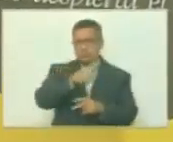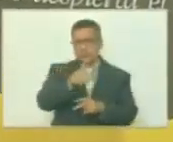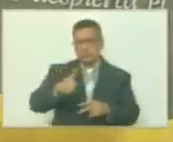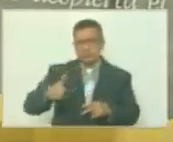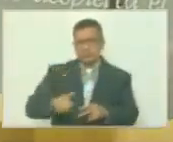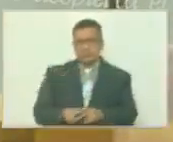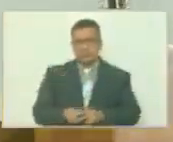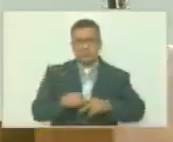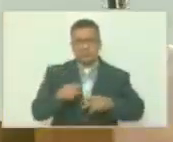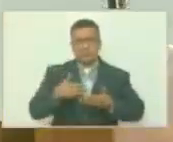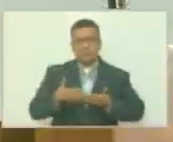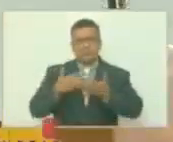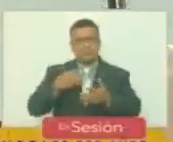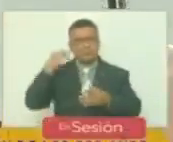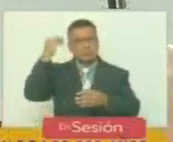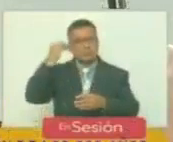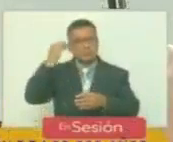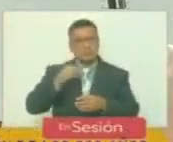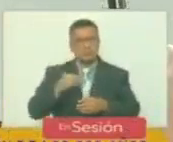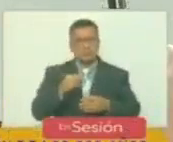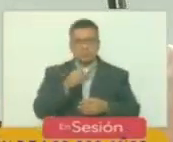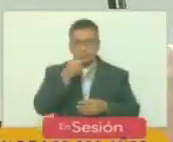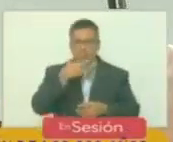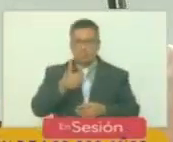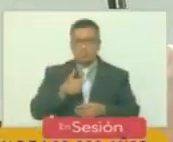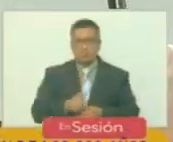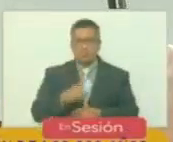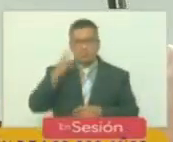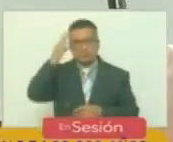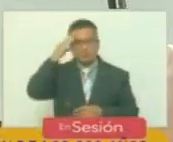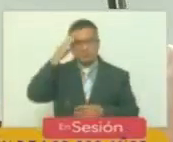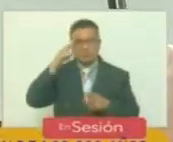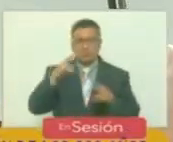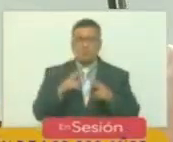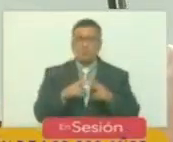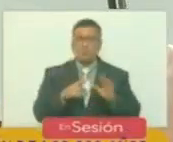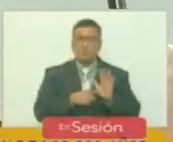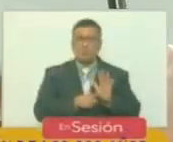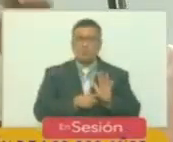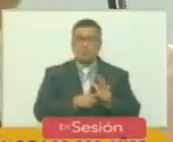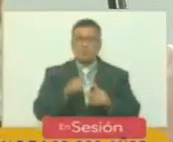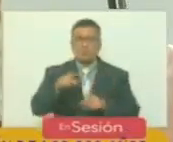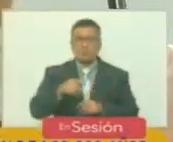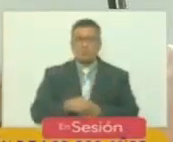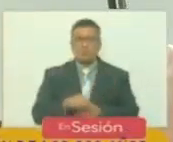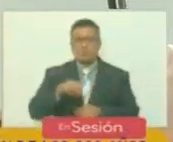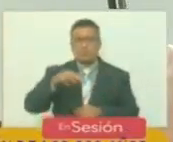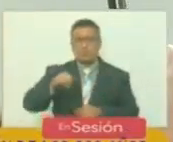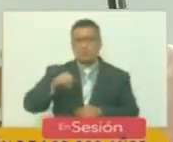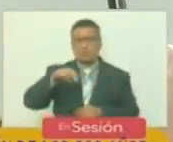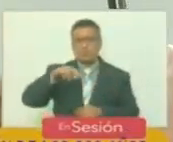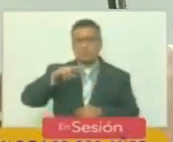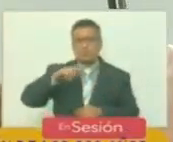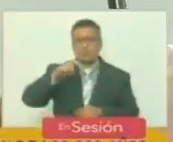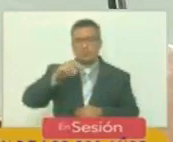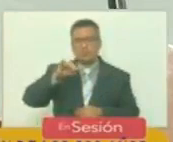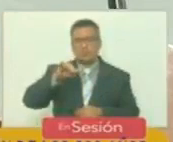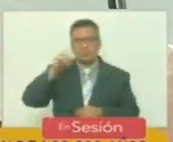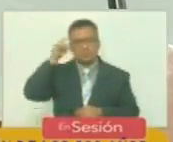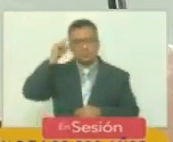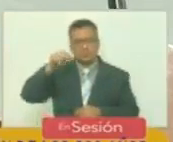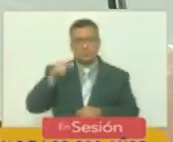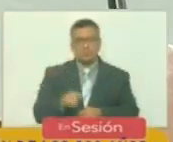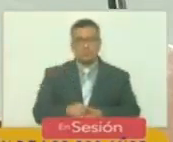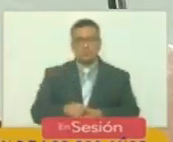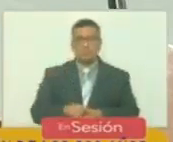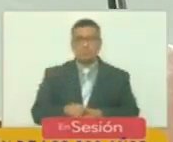se les debe considerar sagrado esas son las palabras de Martí Martí hoy que fue